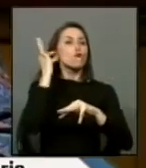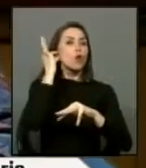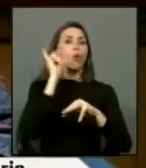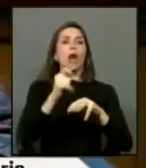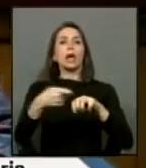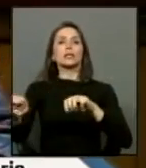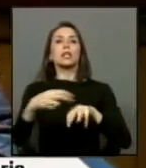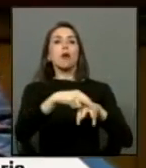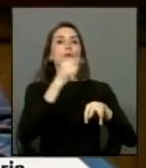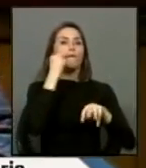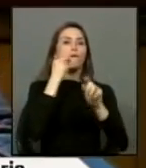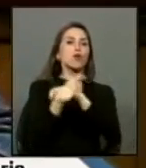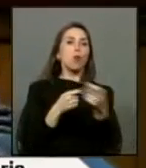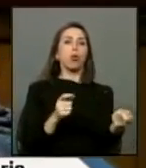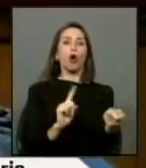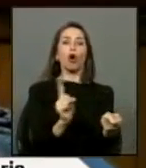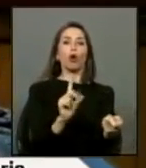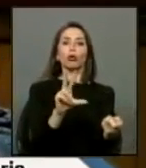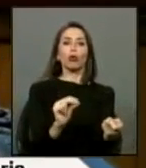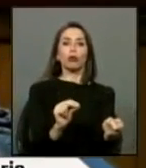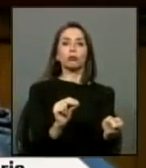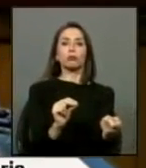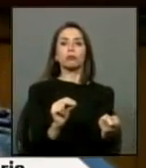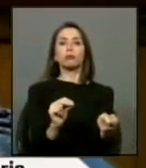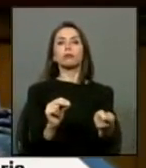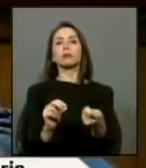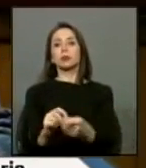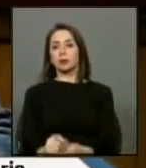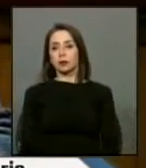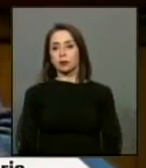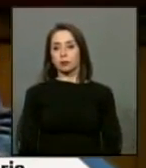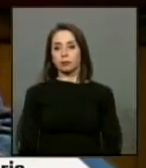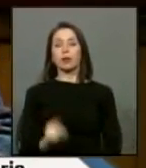tanto va a ser solamente para la conyugue sobreviviente.